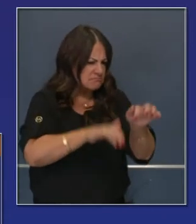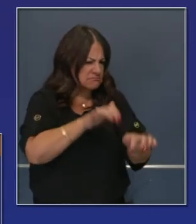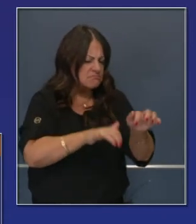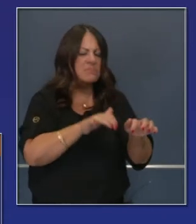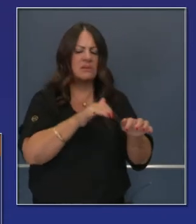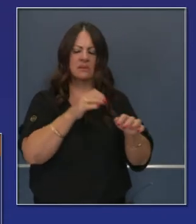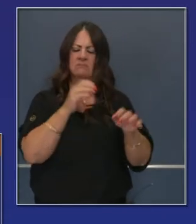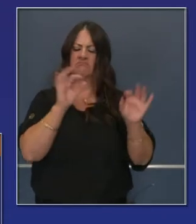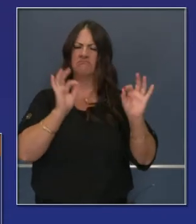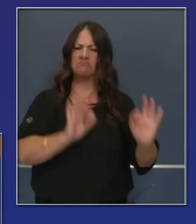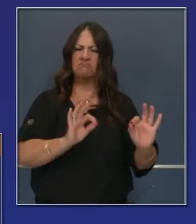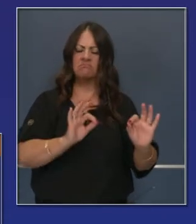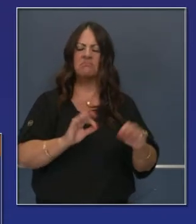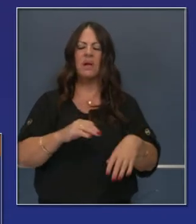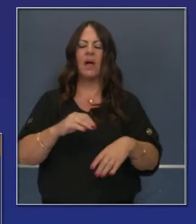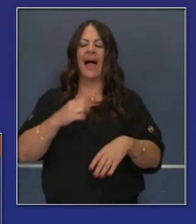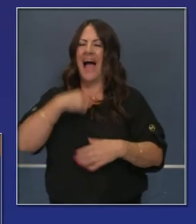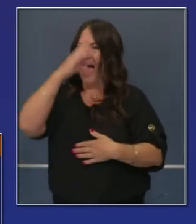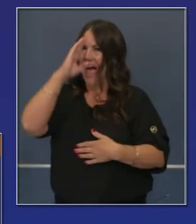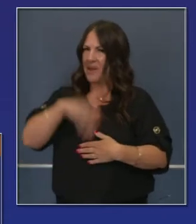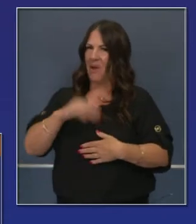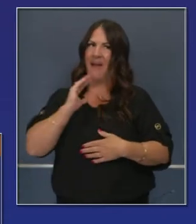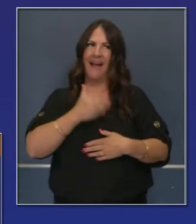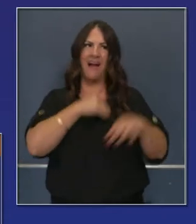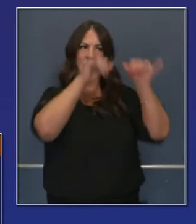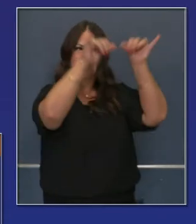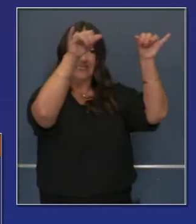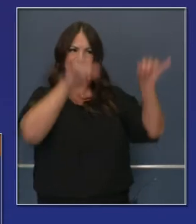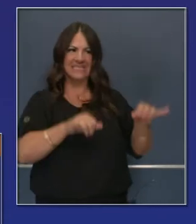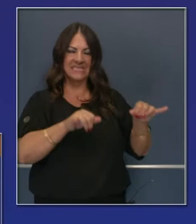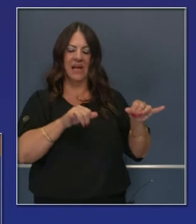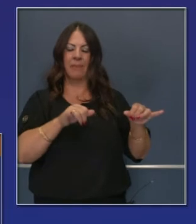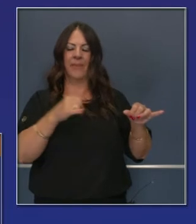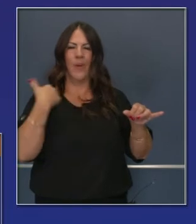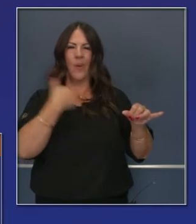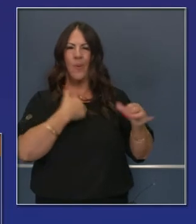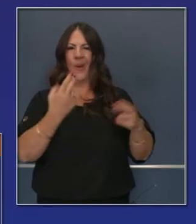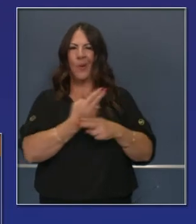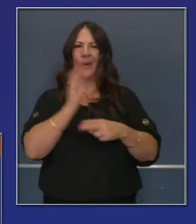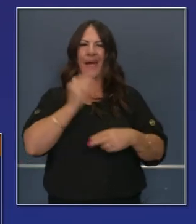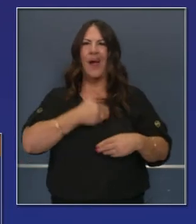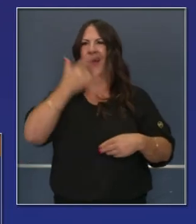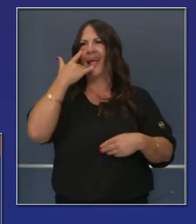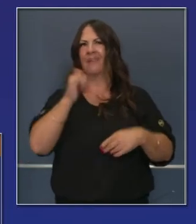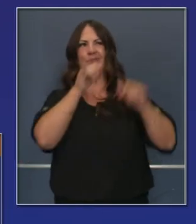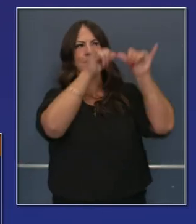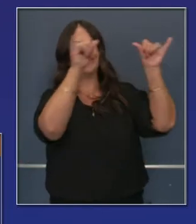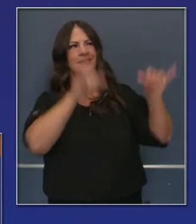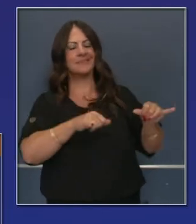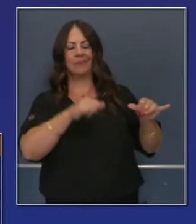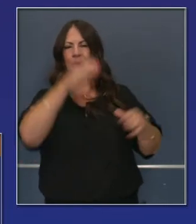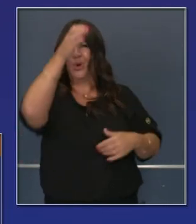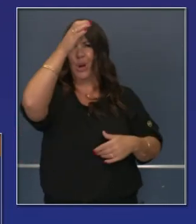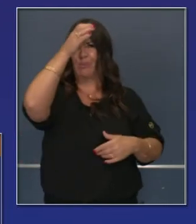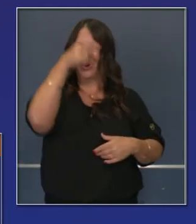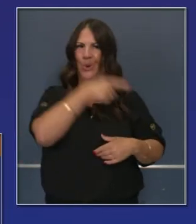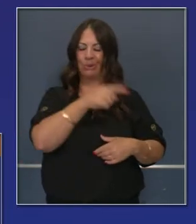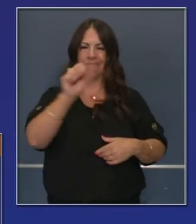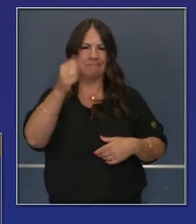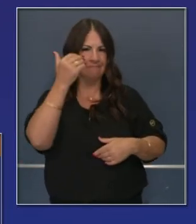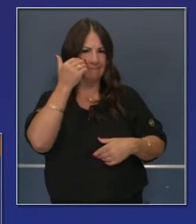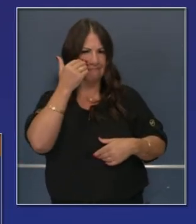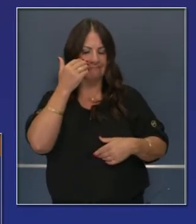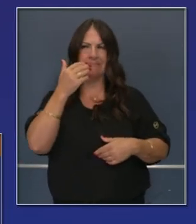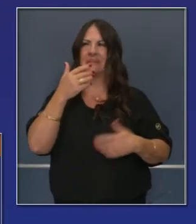inmunización, yo no soy ingenuo. Entiendo que hay sistemas existentes en el estado que no